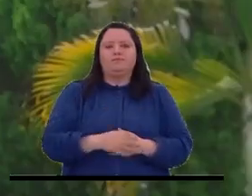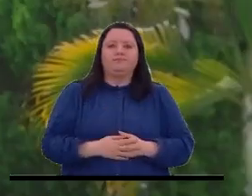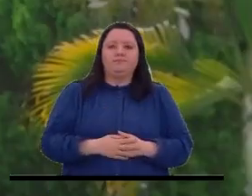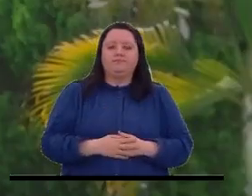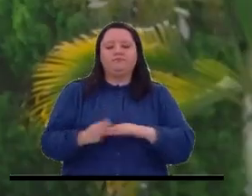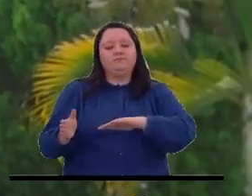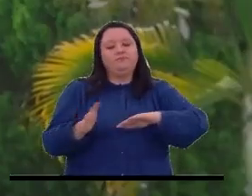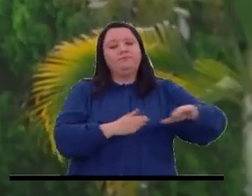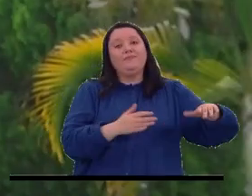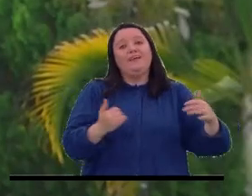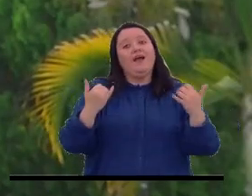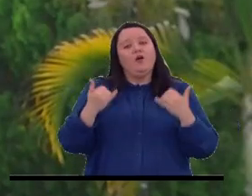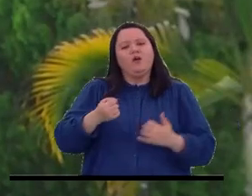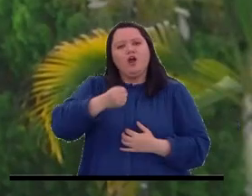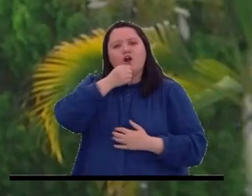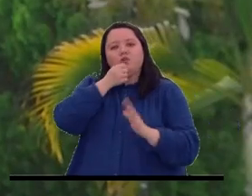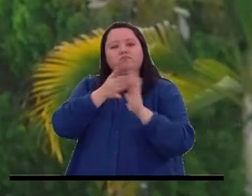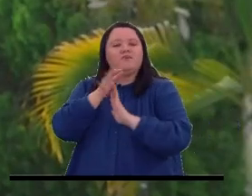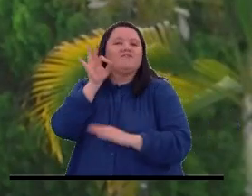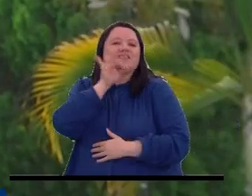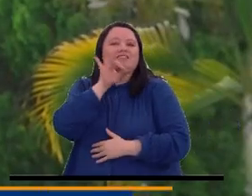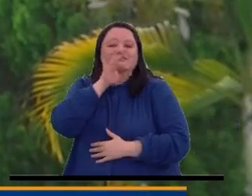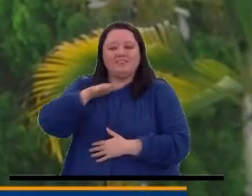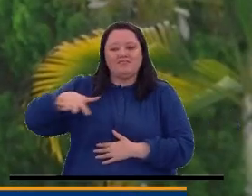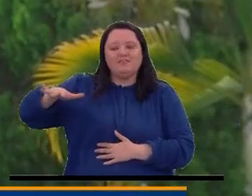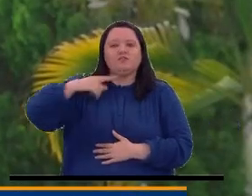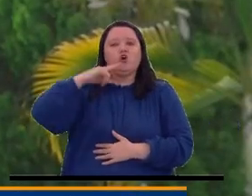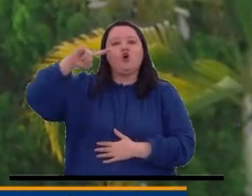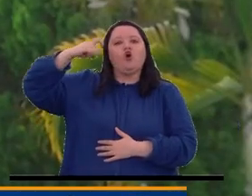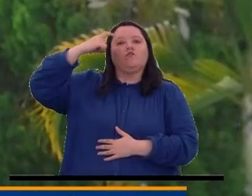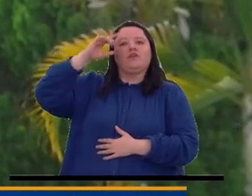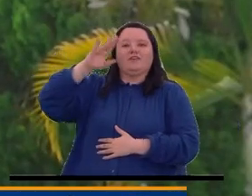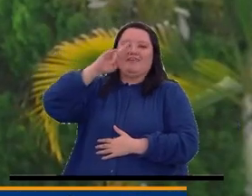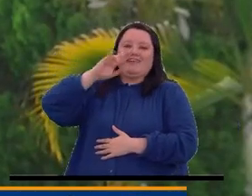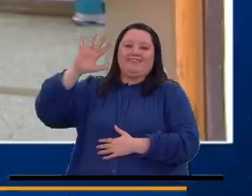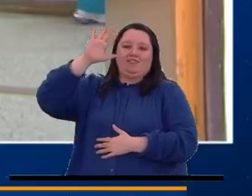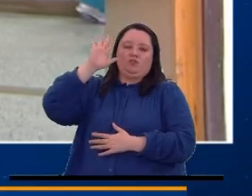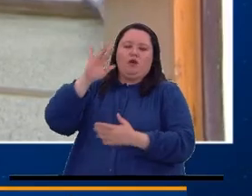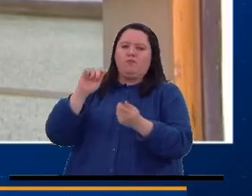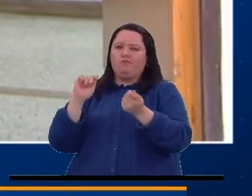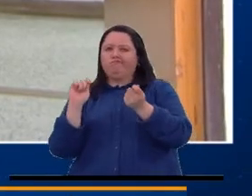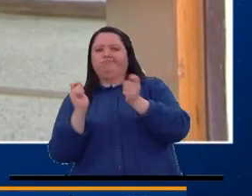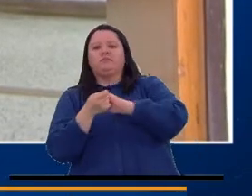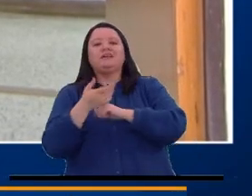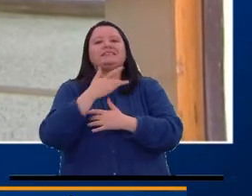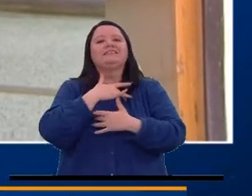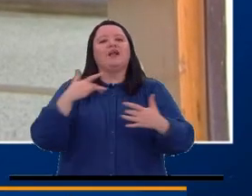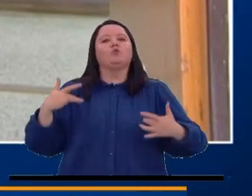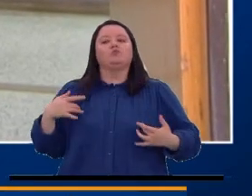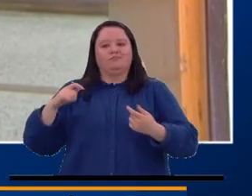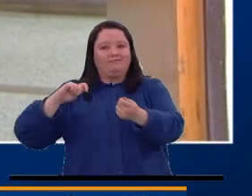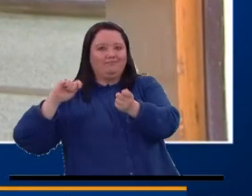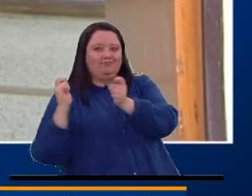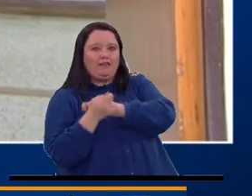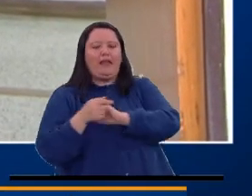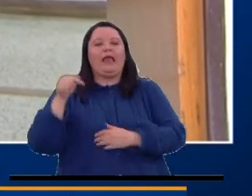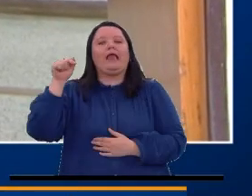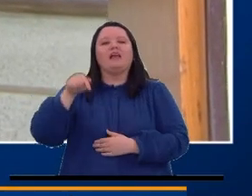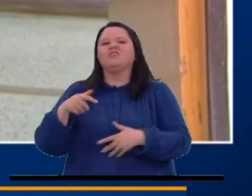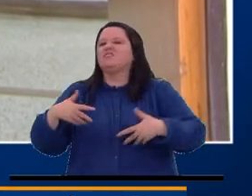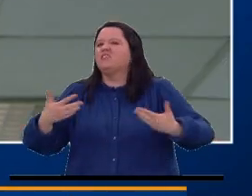A esta hora, la noticia en Villavicencio es el anuncio del Gobierno Nacional de la Reforma a la Salud que contempla la